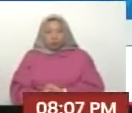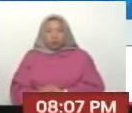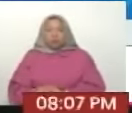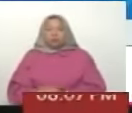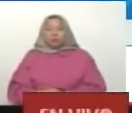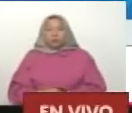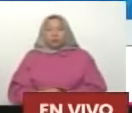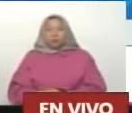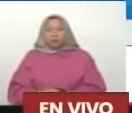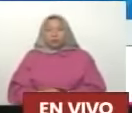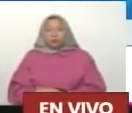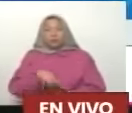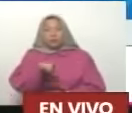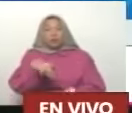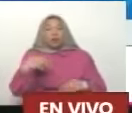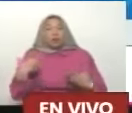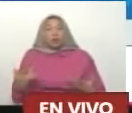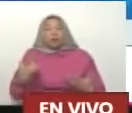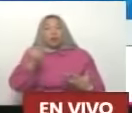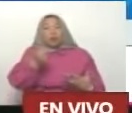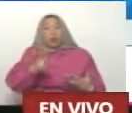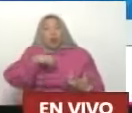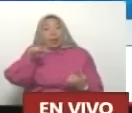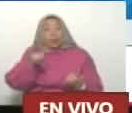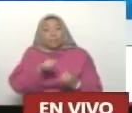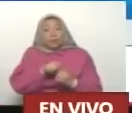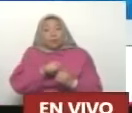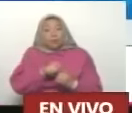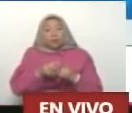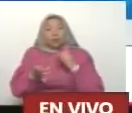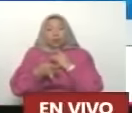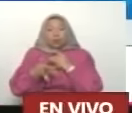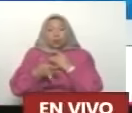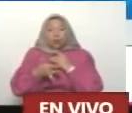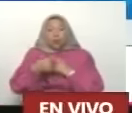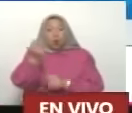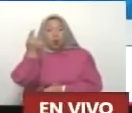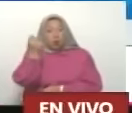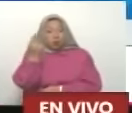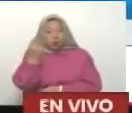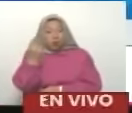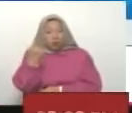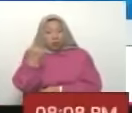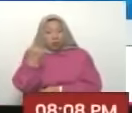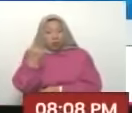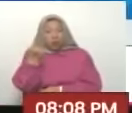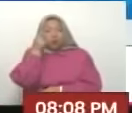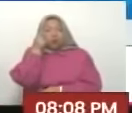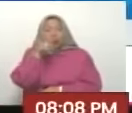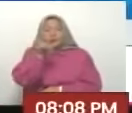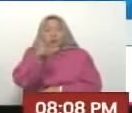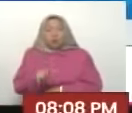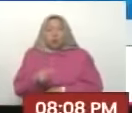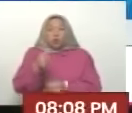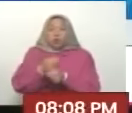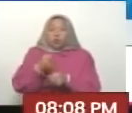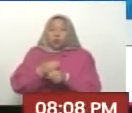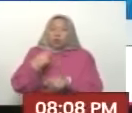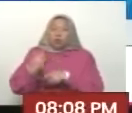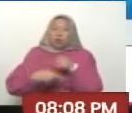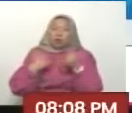En sí El espíritu De la tesis número 11 De Ferovich Se la llaman así